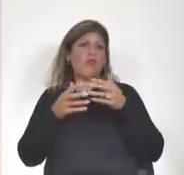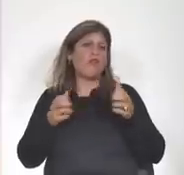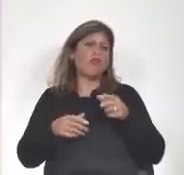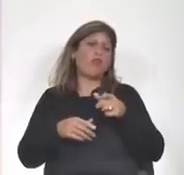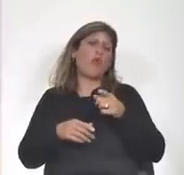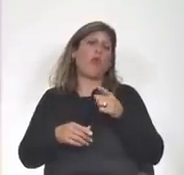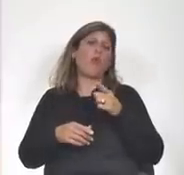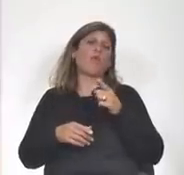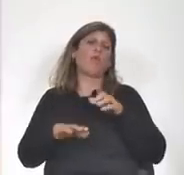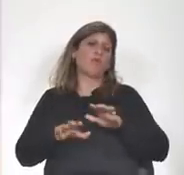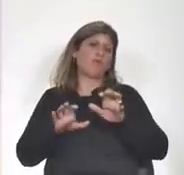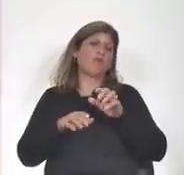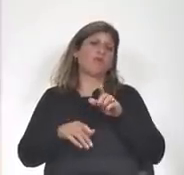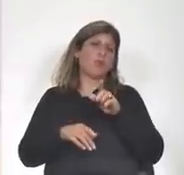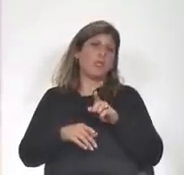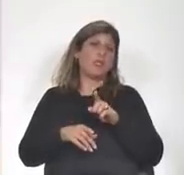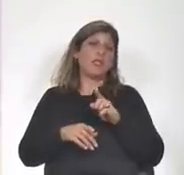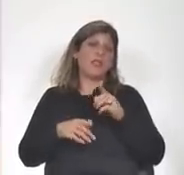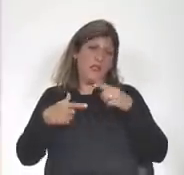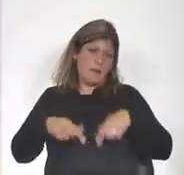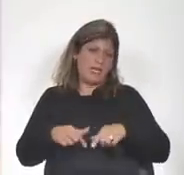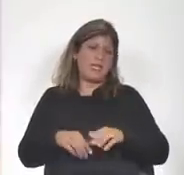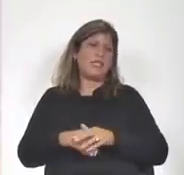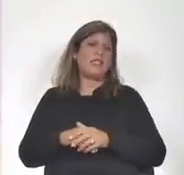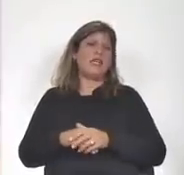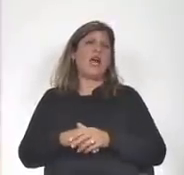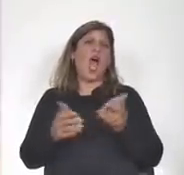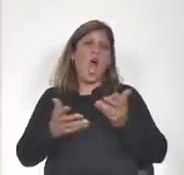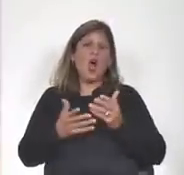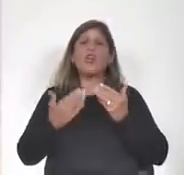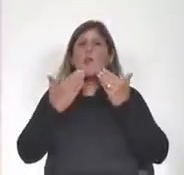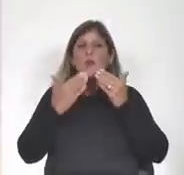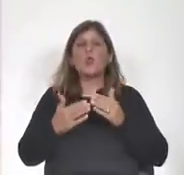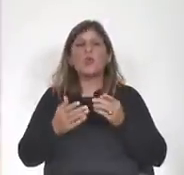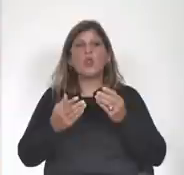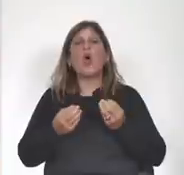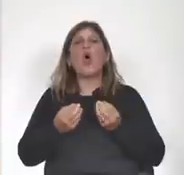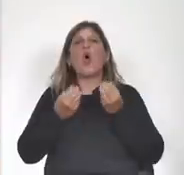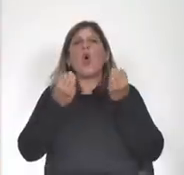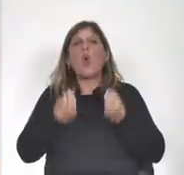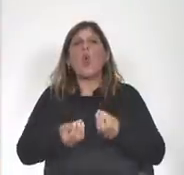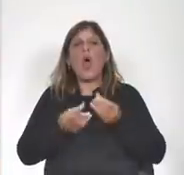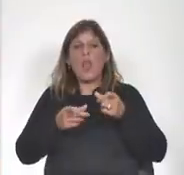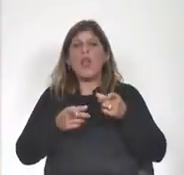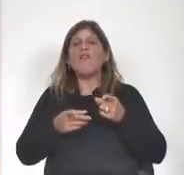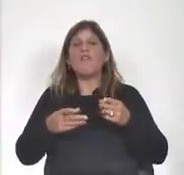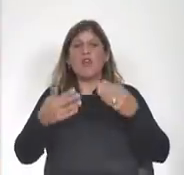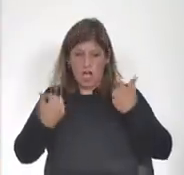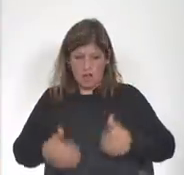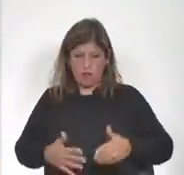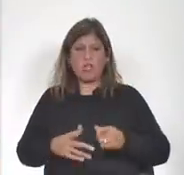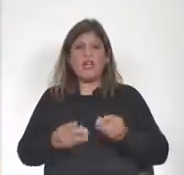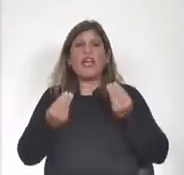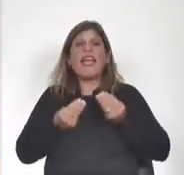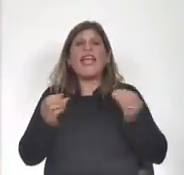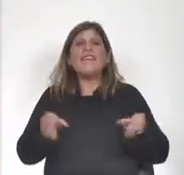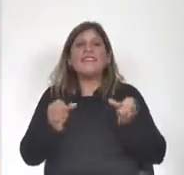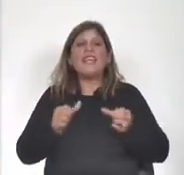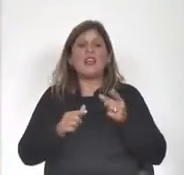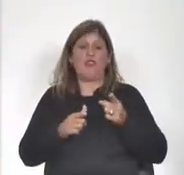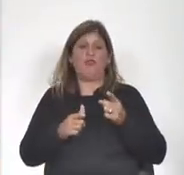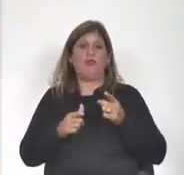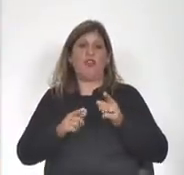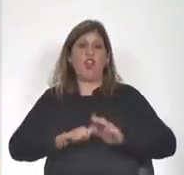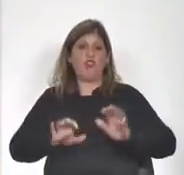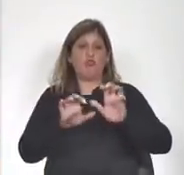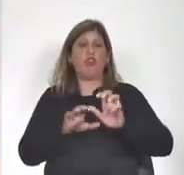si la ministra se asesoró sobre el tema ahora le pregunto cuál fue efectivamente la conducta de dichos funcionarios que hicieron los funcionarios de OPP